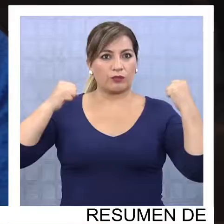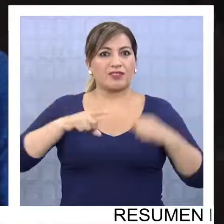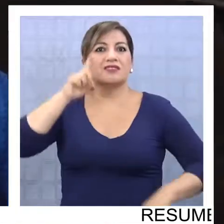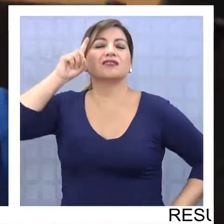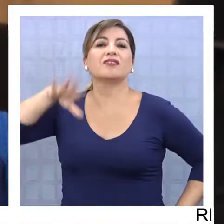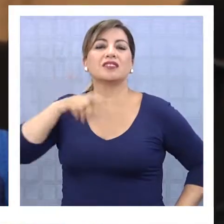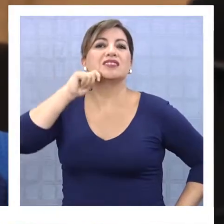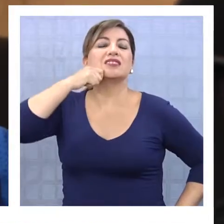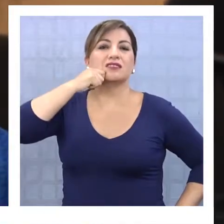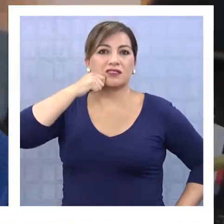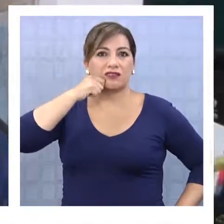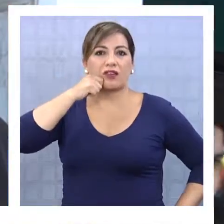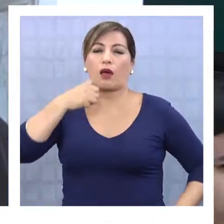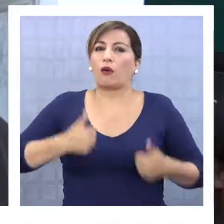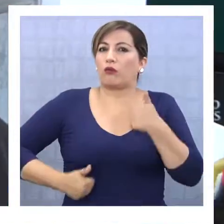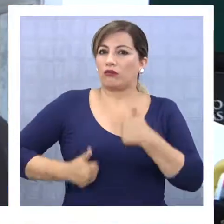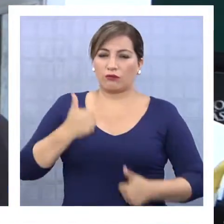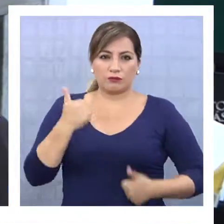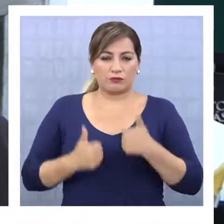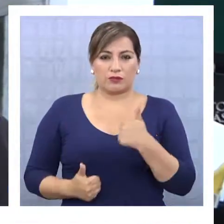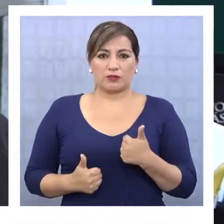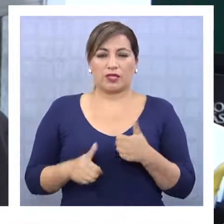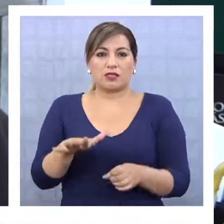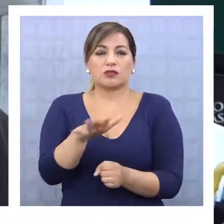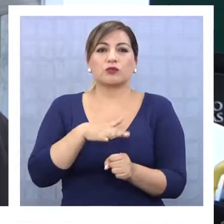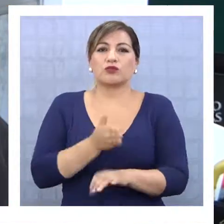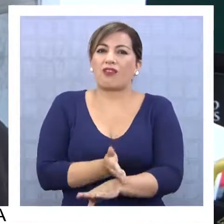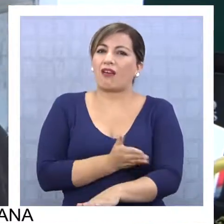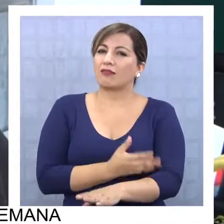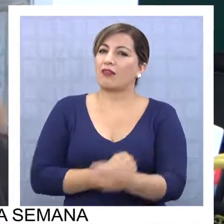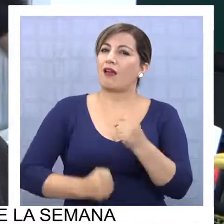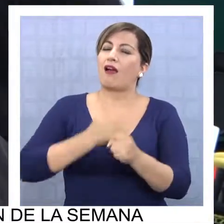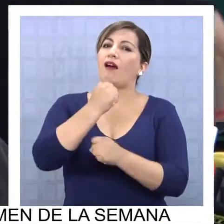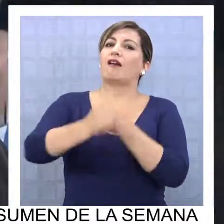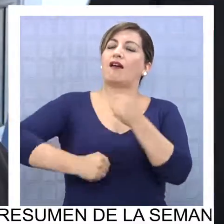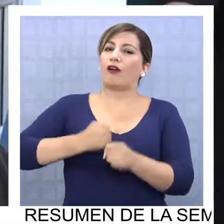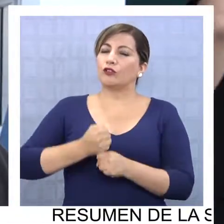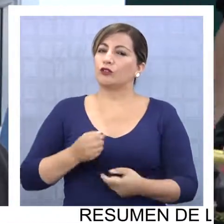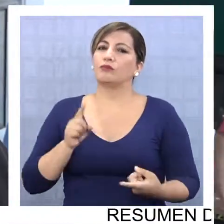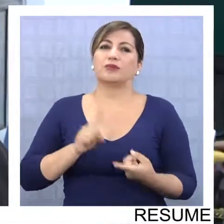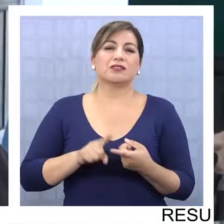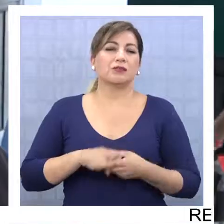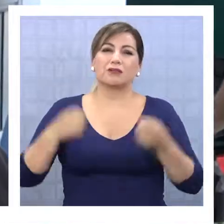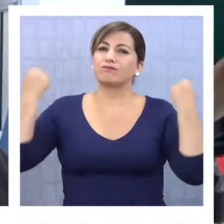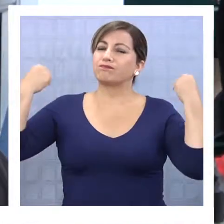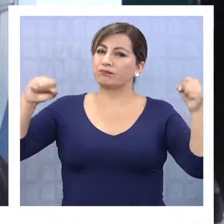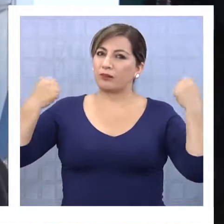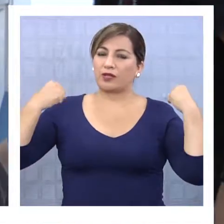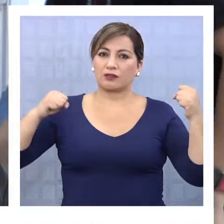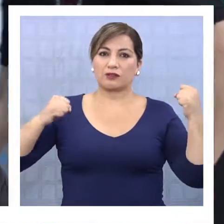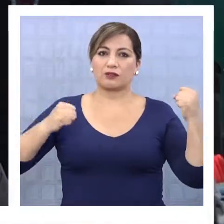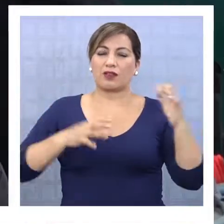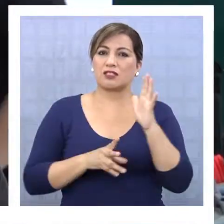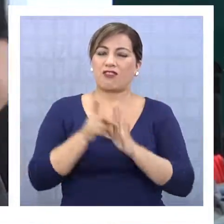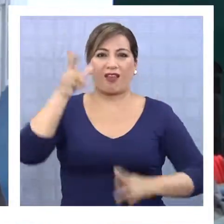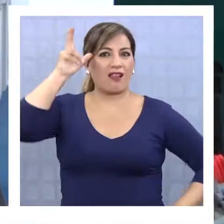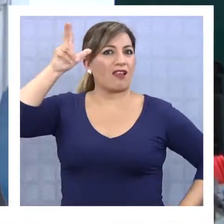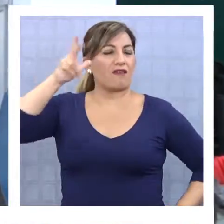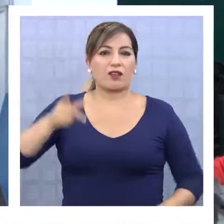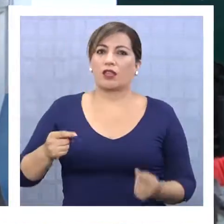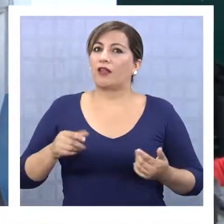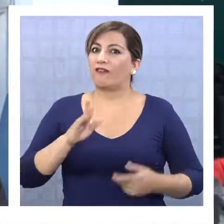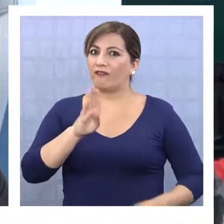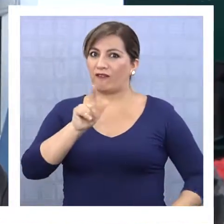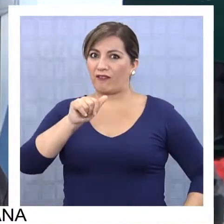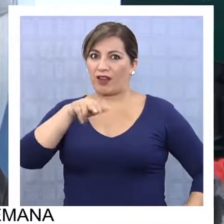y saber lo que es un evento deportivo, las competencias, el hecho de haber entrenado todo el año para ir a una competencia, el hecho de desarrollar las